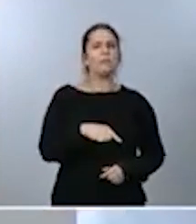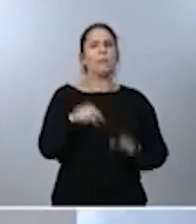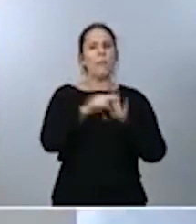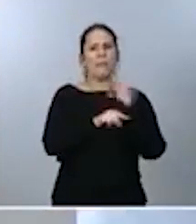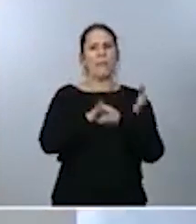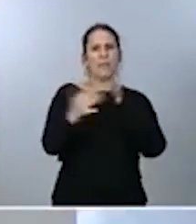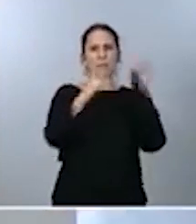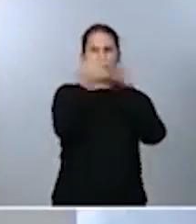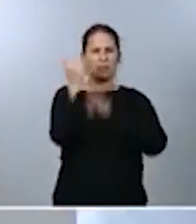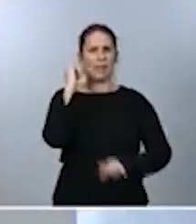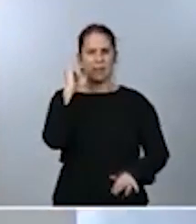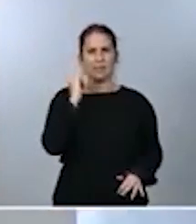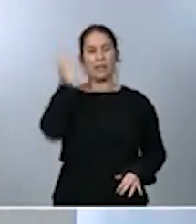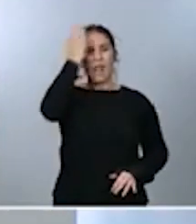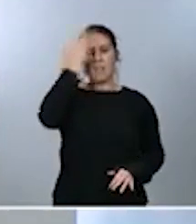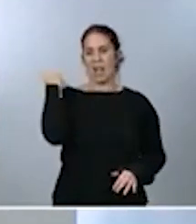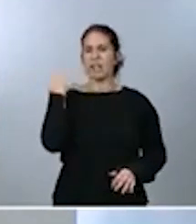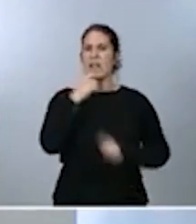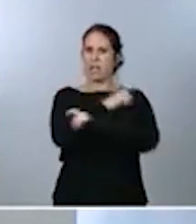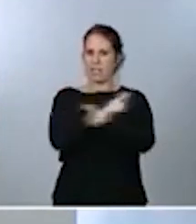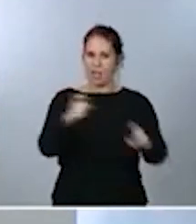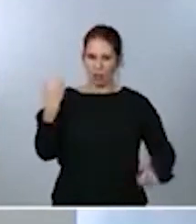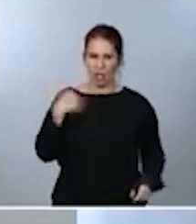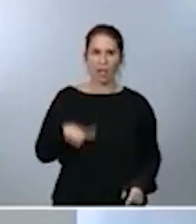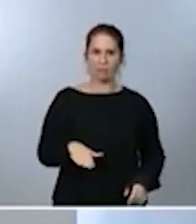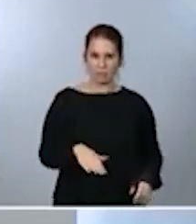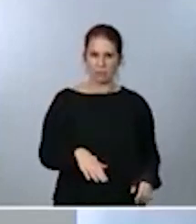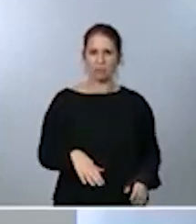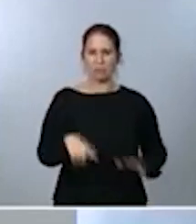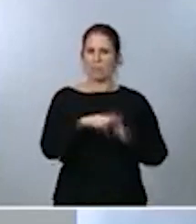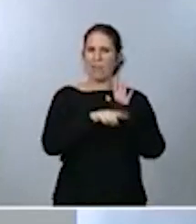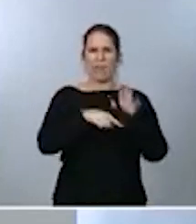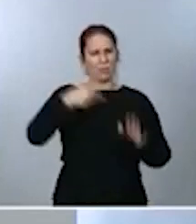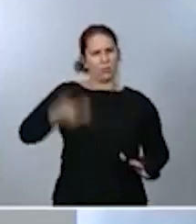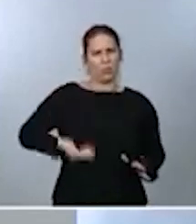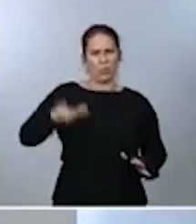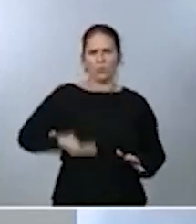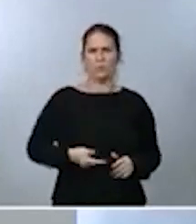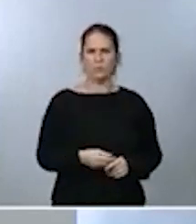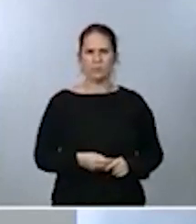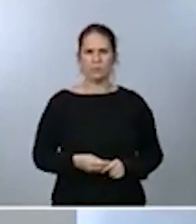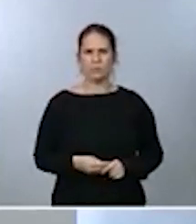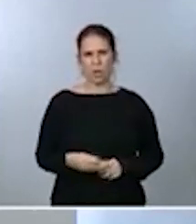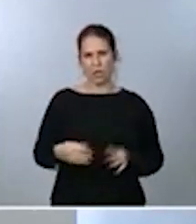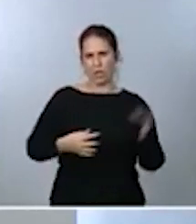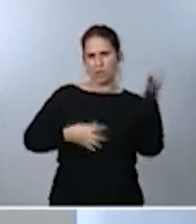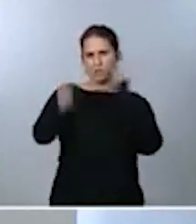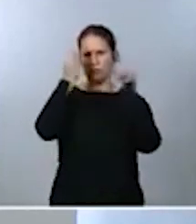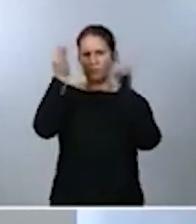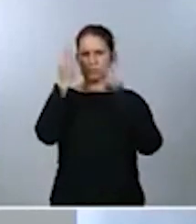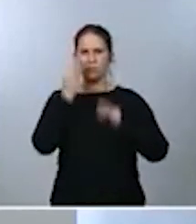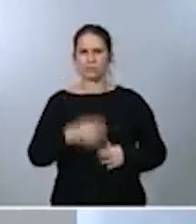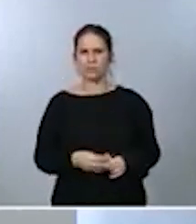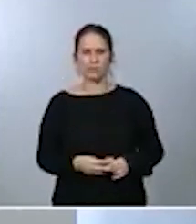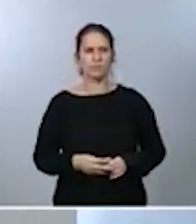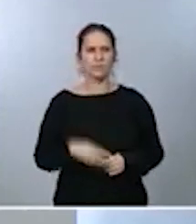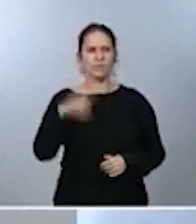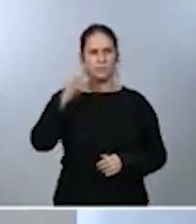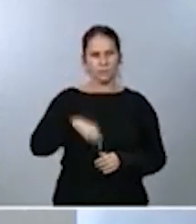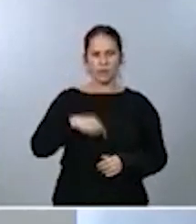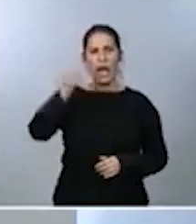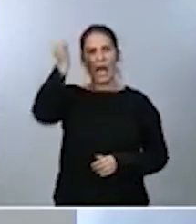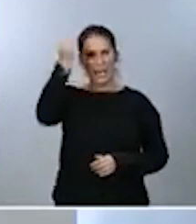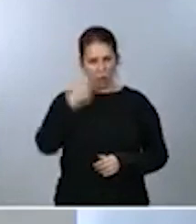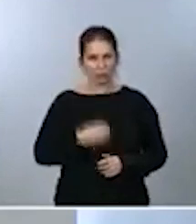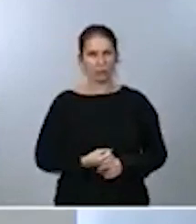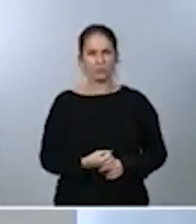de Navarra anunció ya medidas, la comunidad foral de Navarra, muy relevantes, muy estrictas. También la comunidad autónoma de Aragón y otras